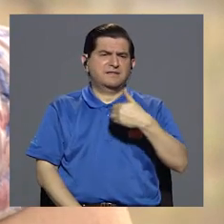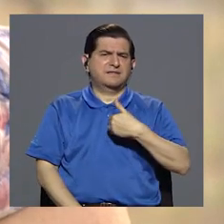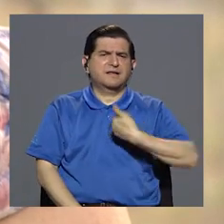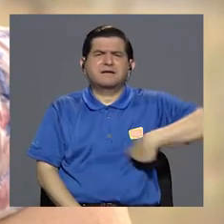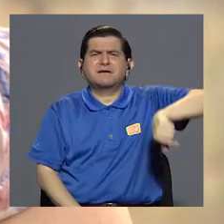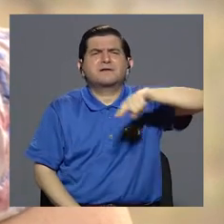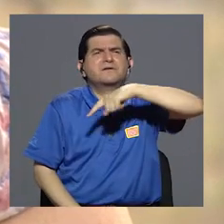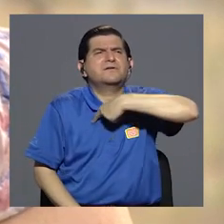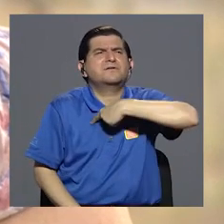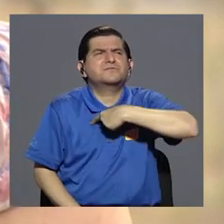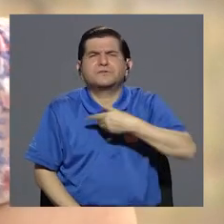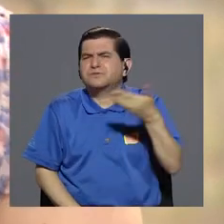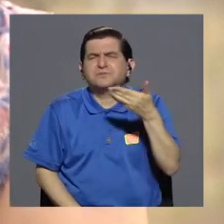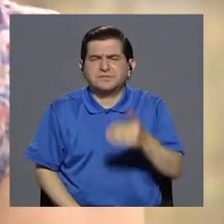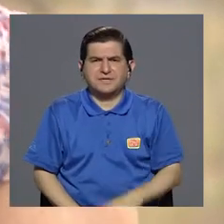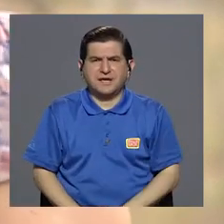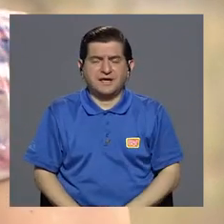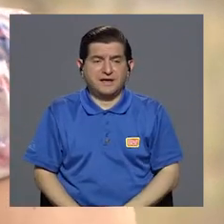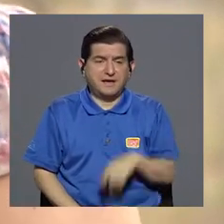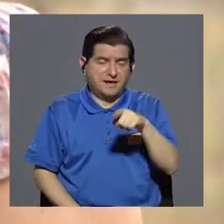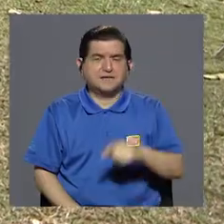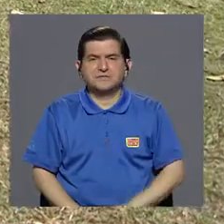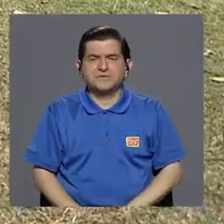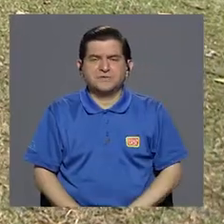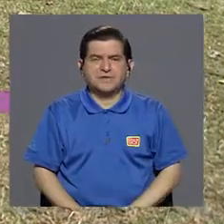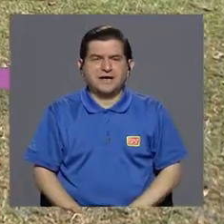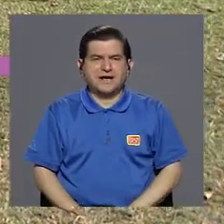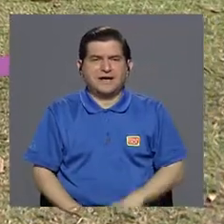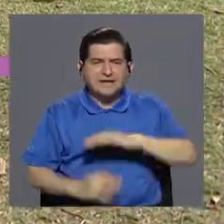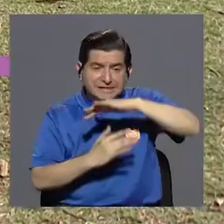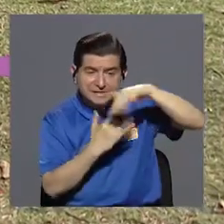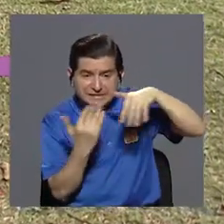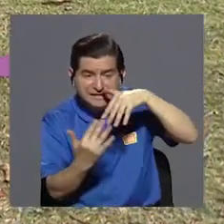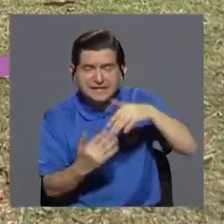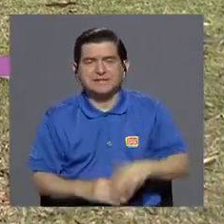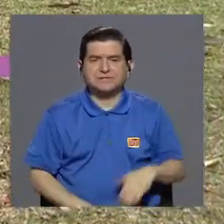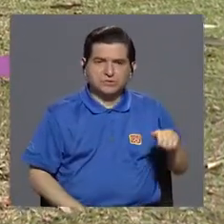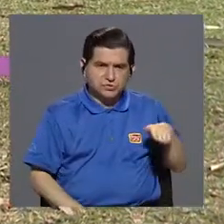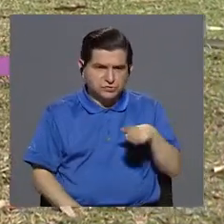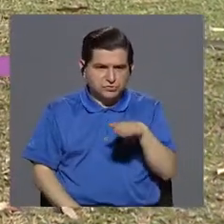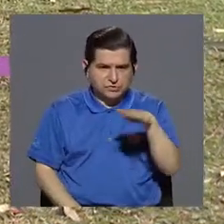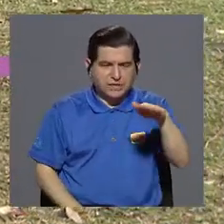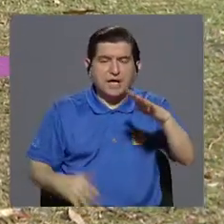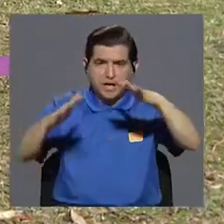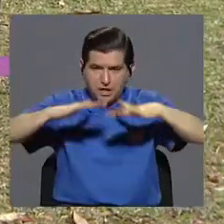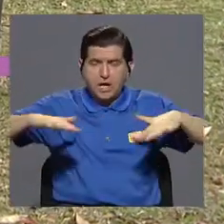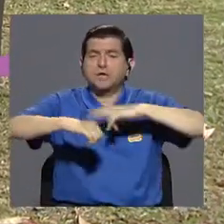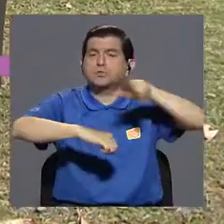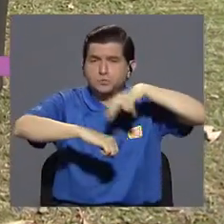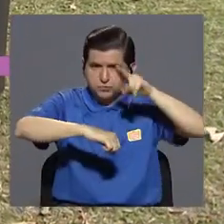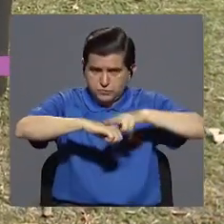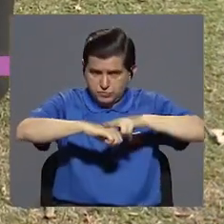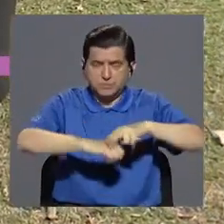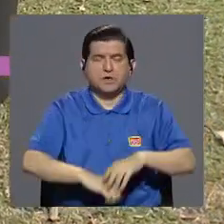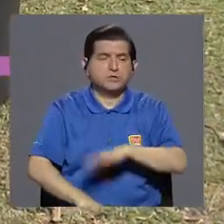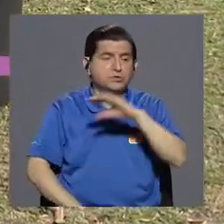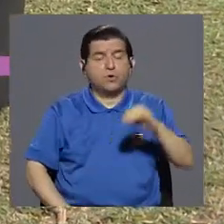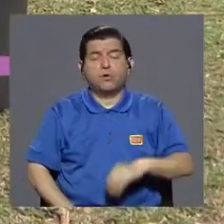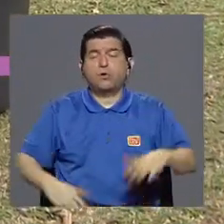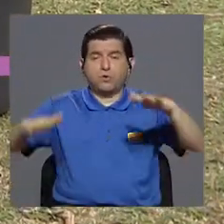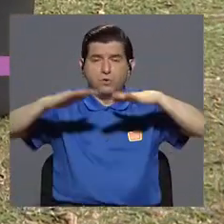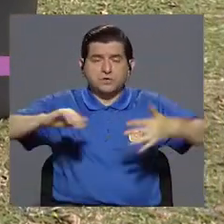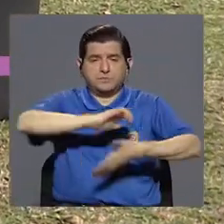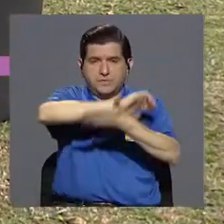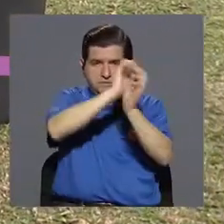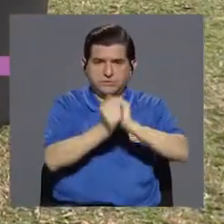tenemos es una interfase, ¿verdad? Entre las serpientes en su hábitat o en hábitats alterados